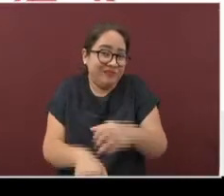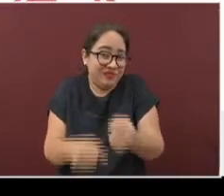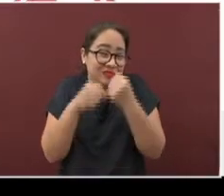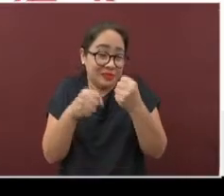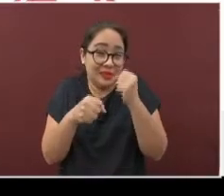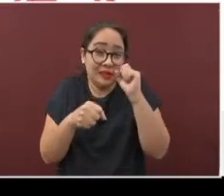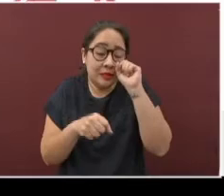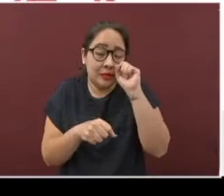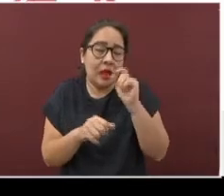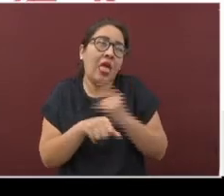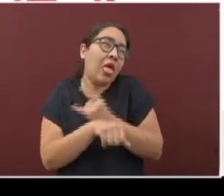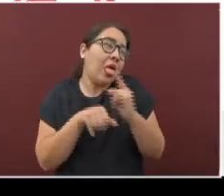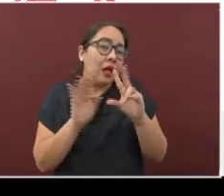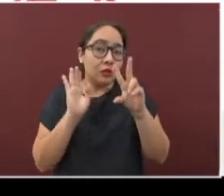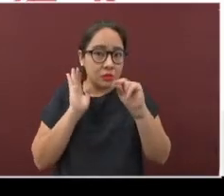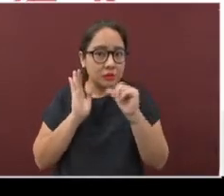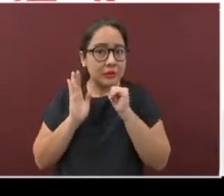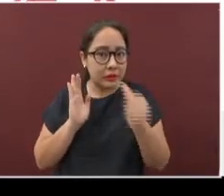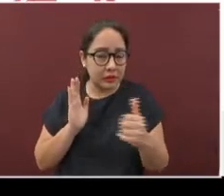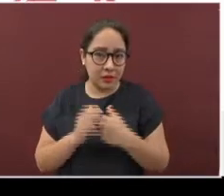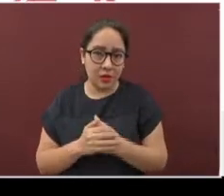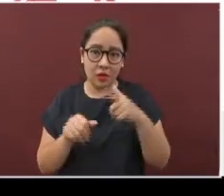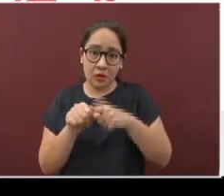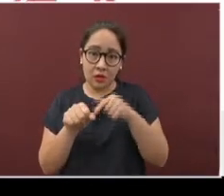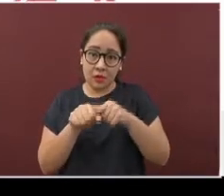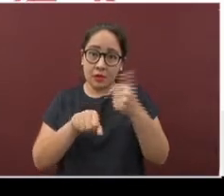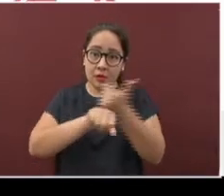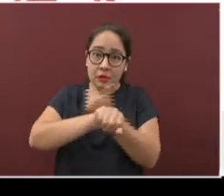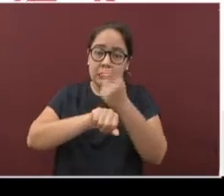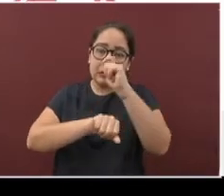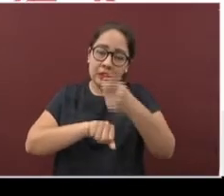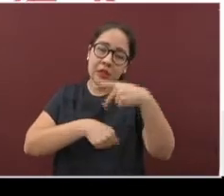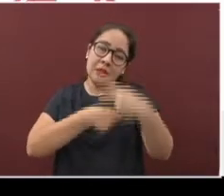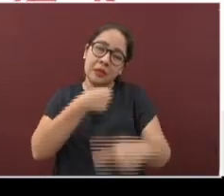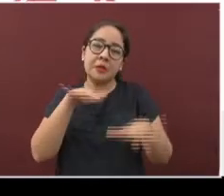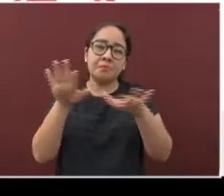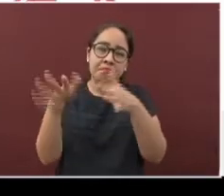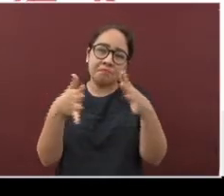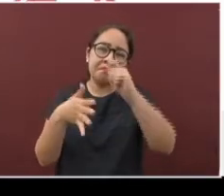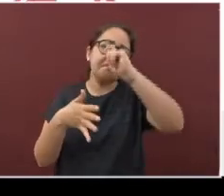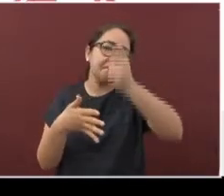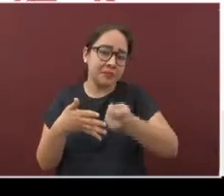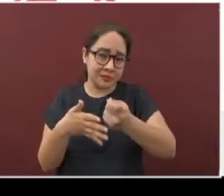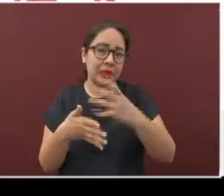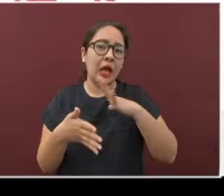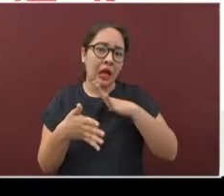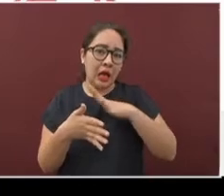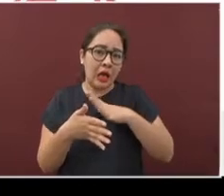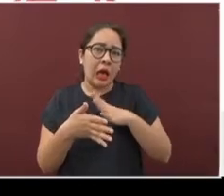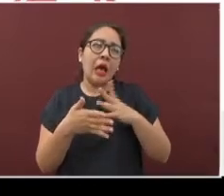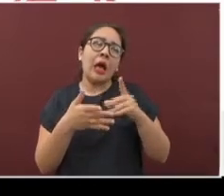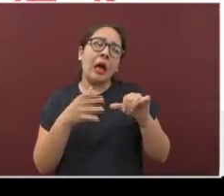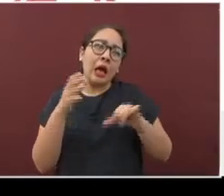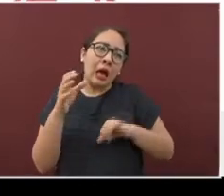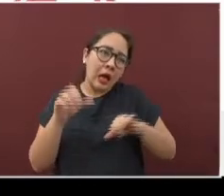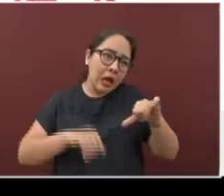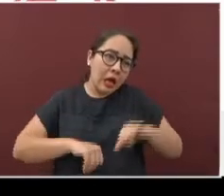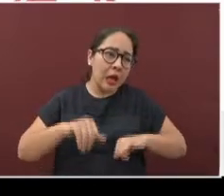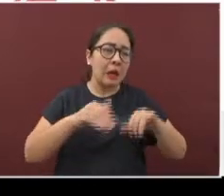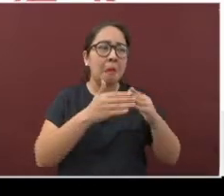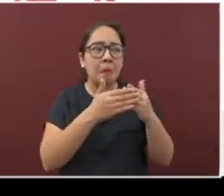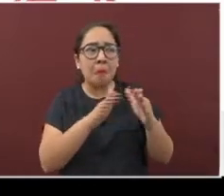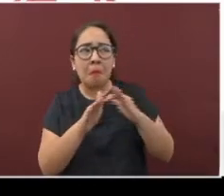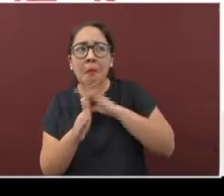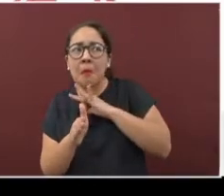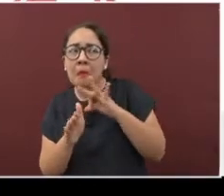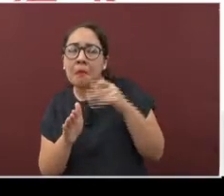por nada. Color amarillo, el riesgo es medio. Significa que hay más actividades mismas que puede